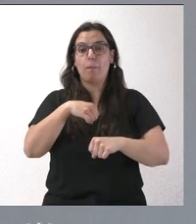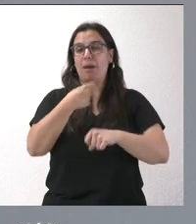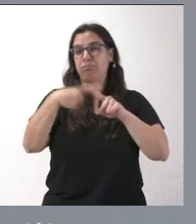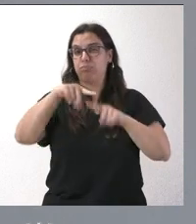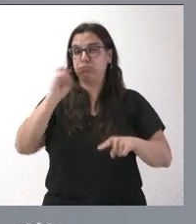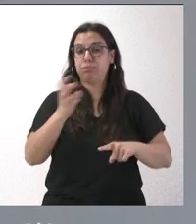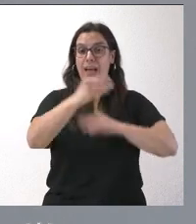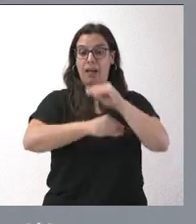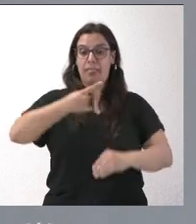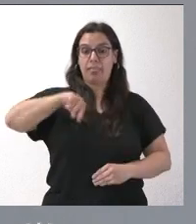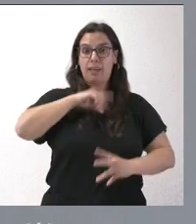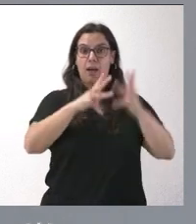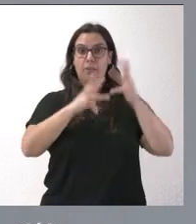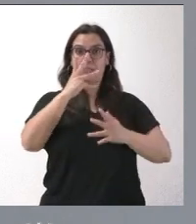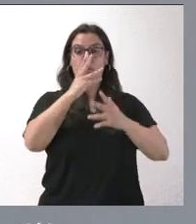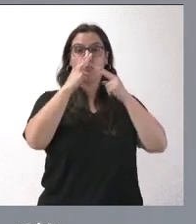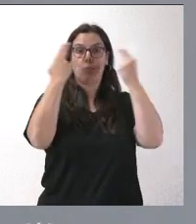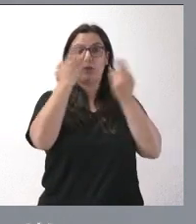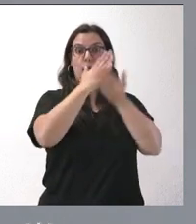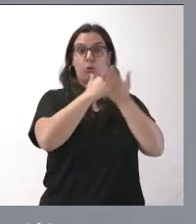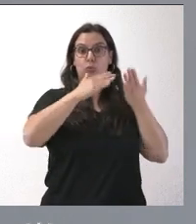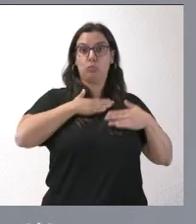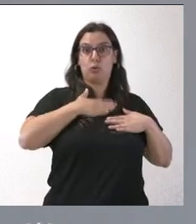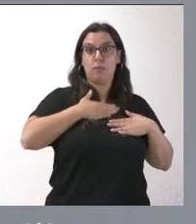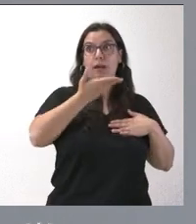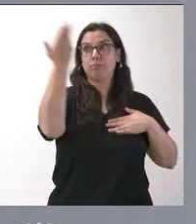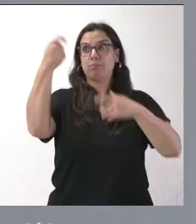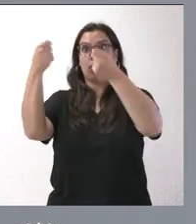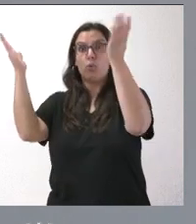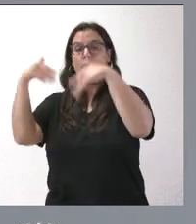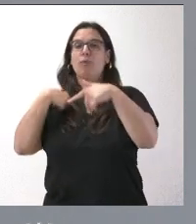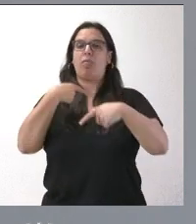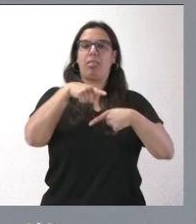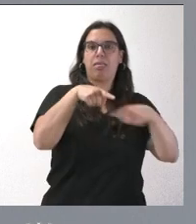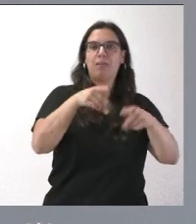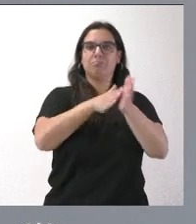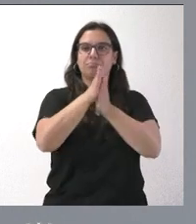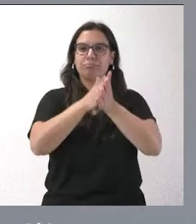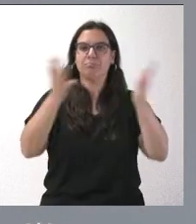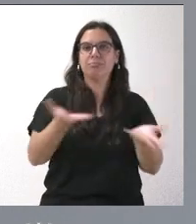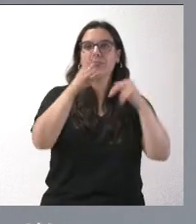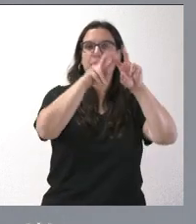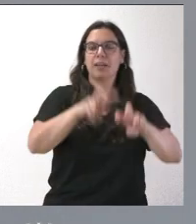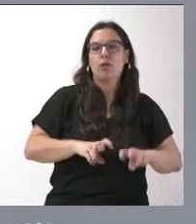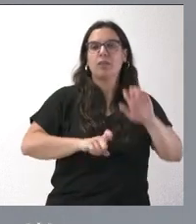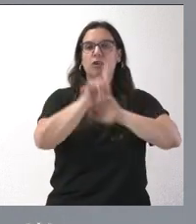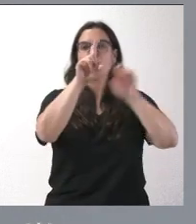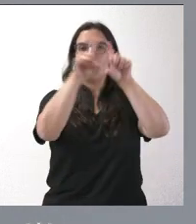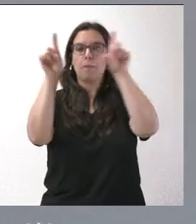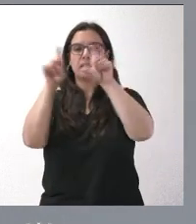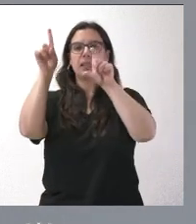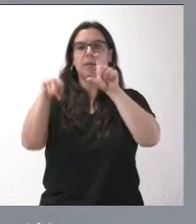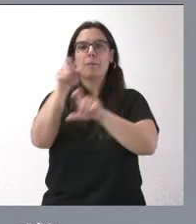autonómica y que no están en el mercado sirvan como un instrumento de estímulo para la investigación, para el desarrollo empresarial, para la